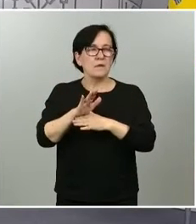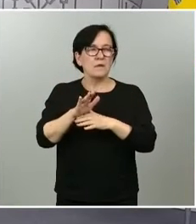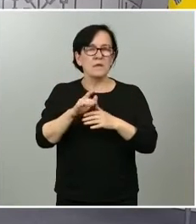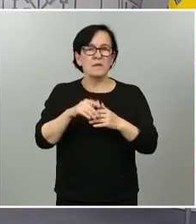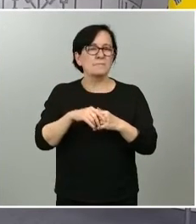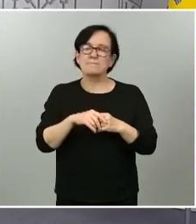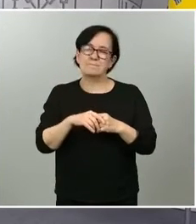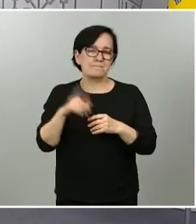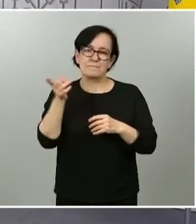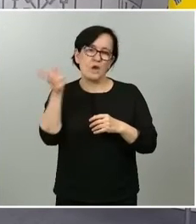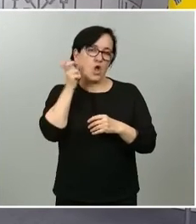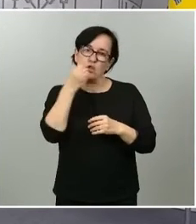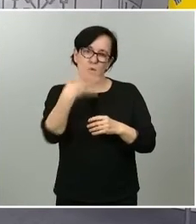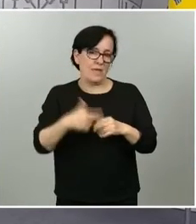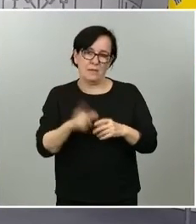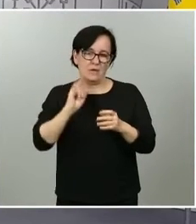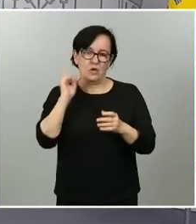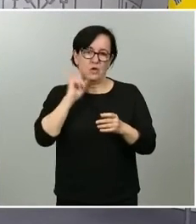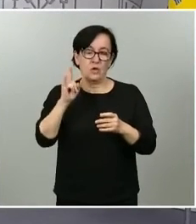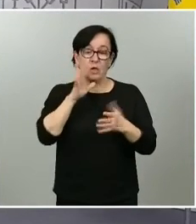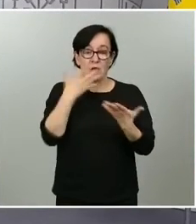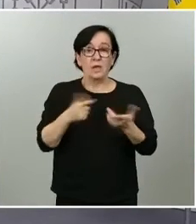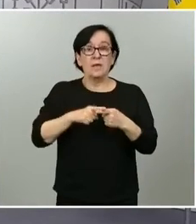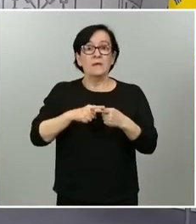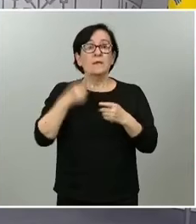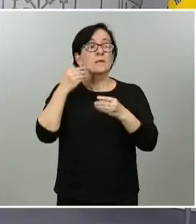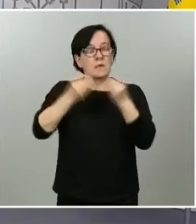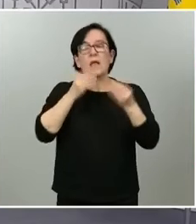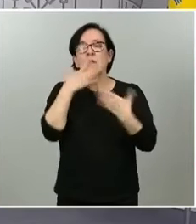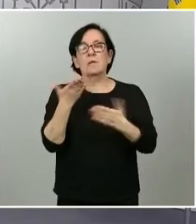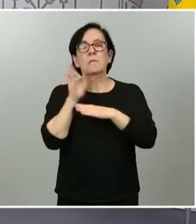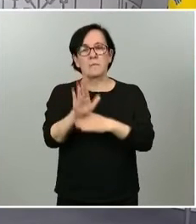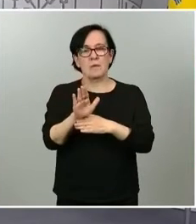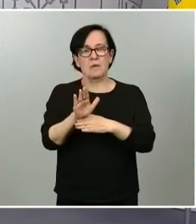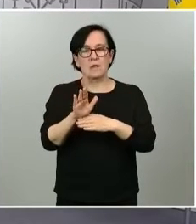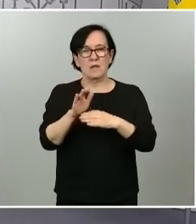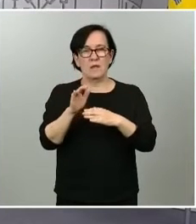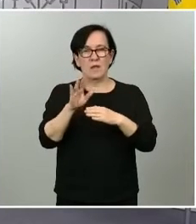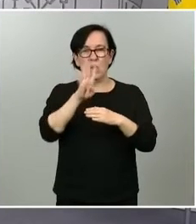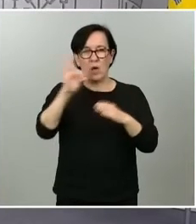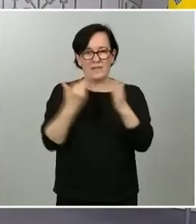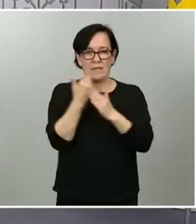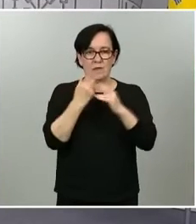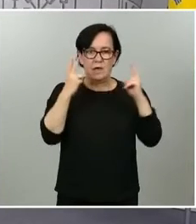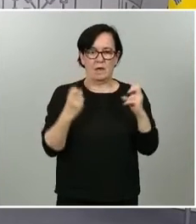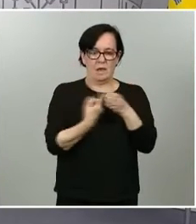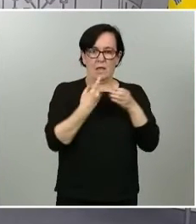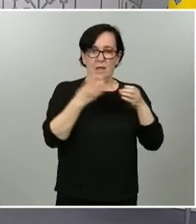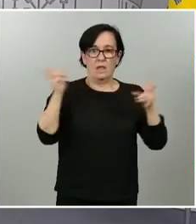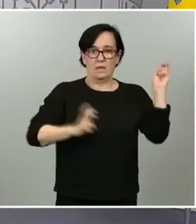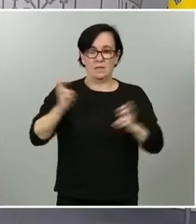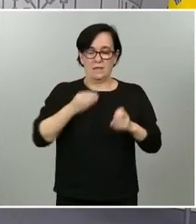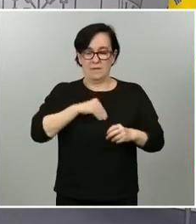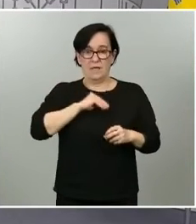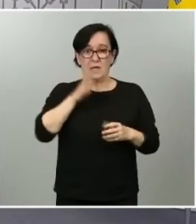los vuelos internacionales y en ese sentido se plantean poner en cuarentena los turistas que lleguen a España. Y para el ministro de Sanidad, señor